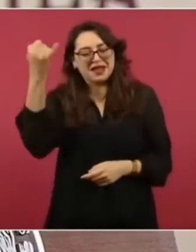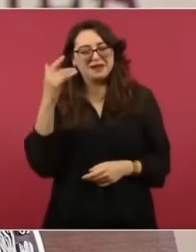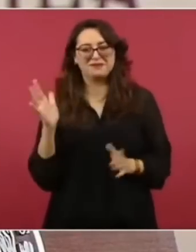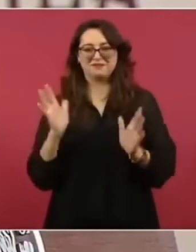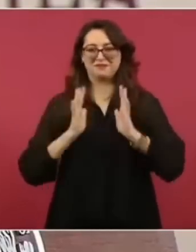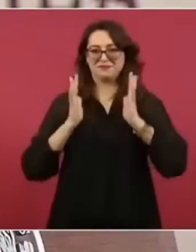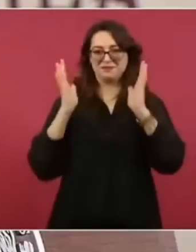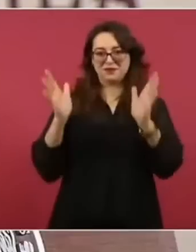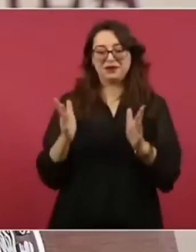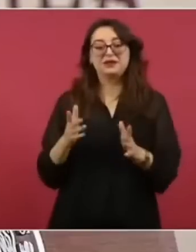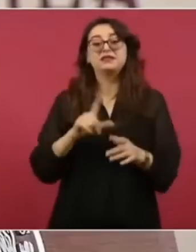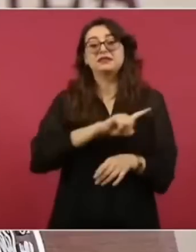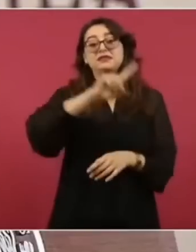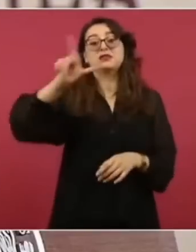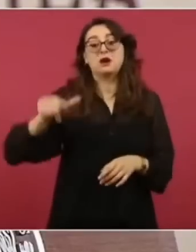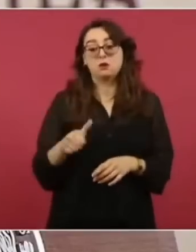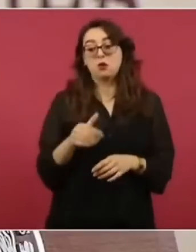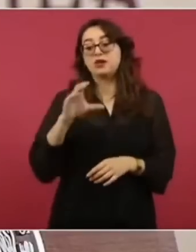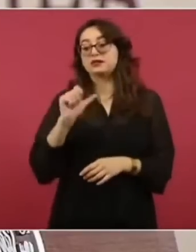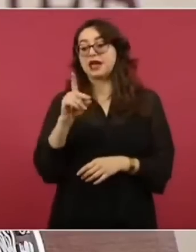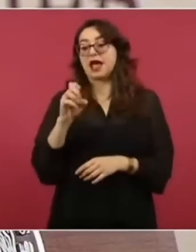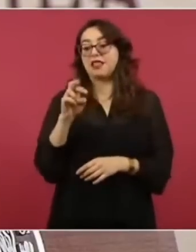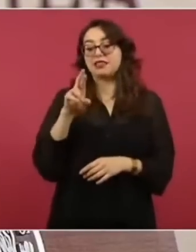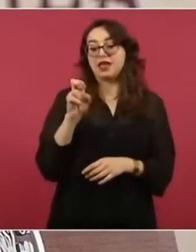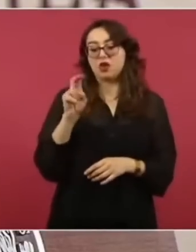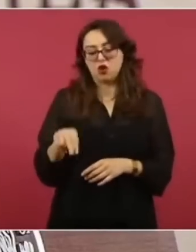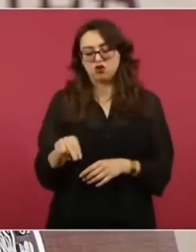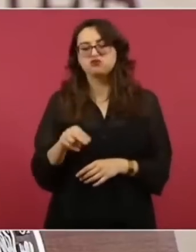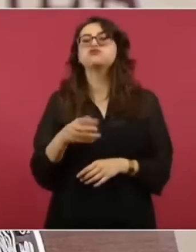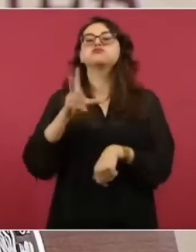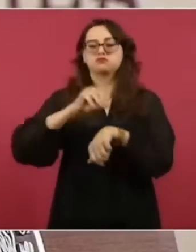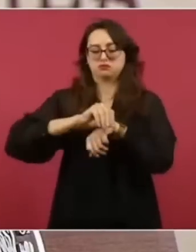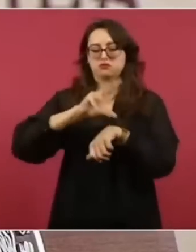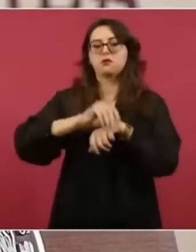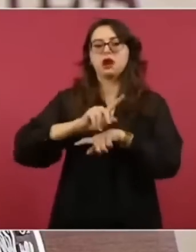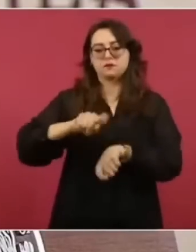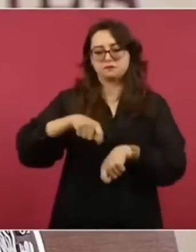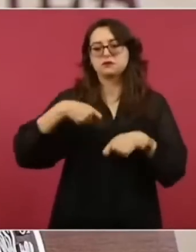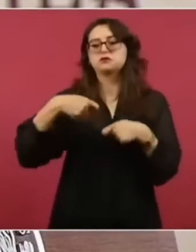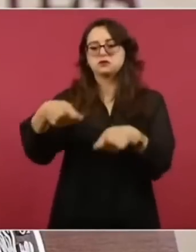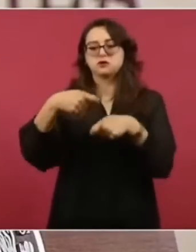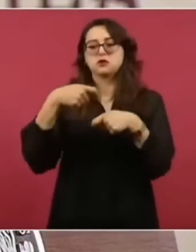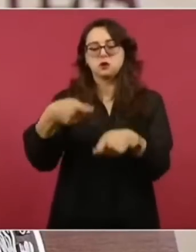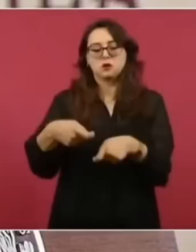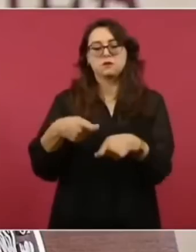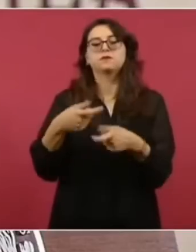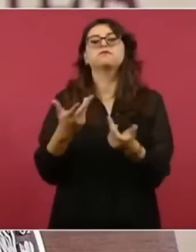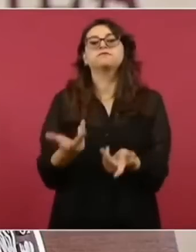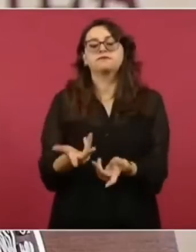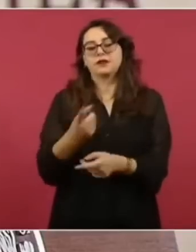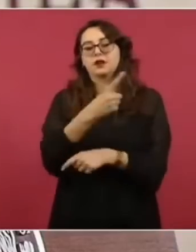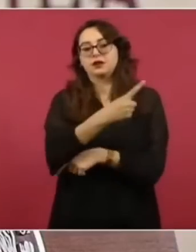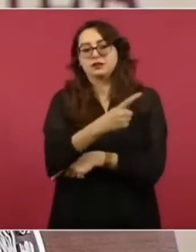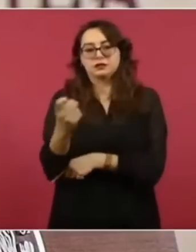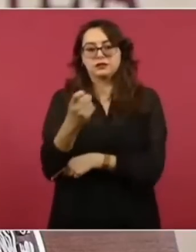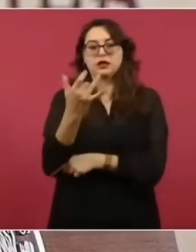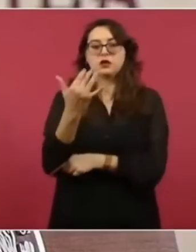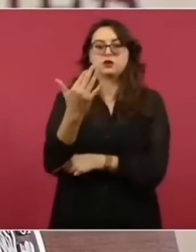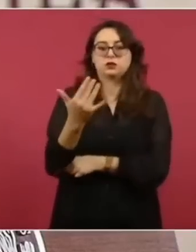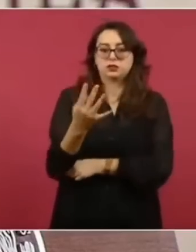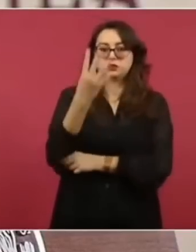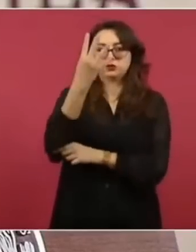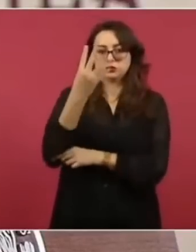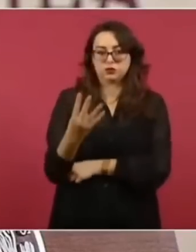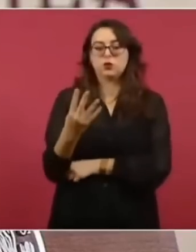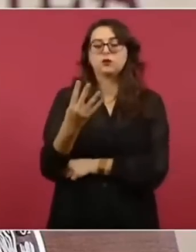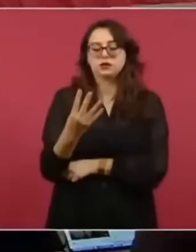época de Felipe Calderón o de Enrique Peña en el gobierno de Felipe Calderón se otorgaron ciento cincuenta y